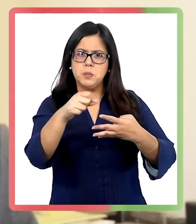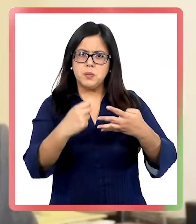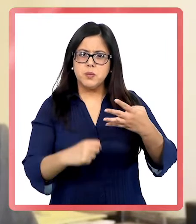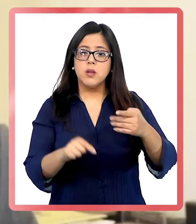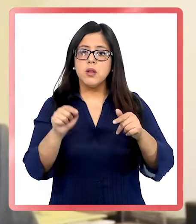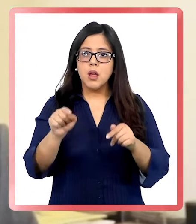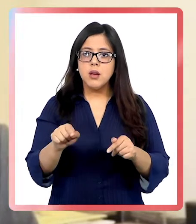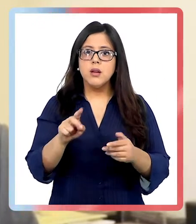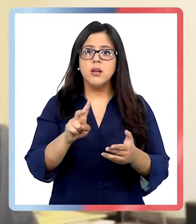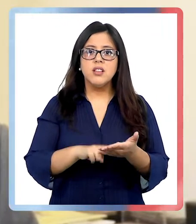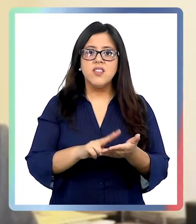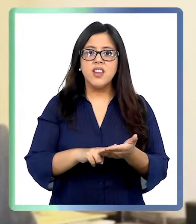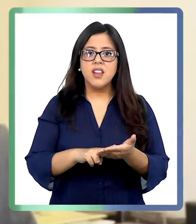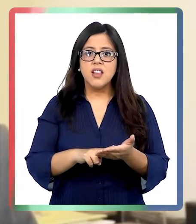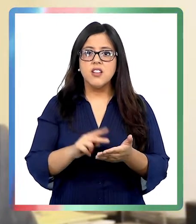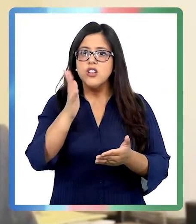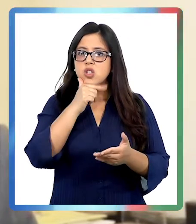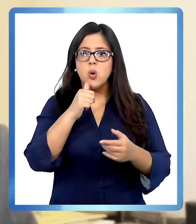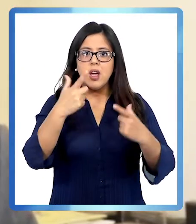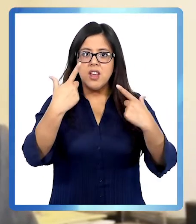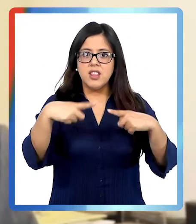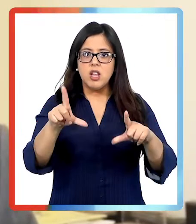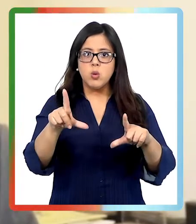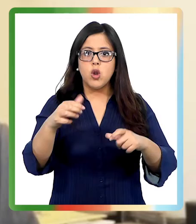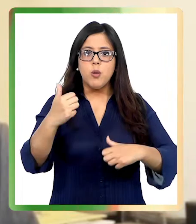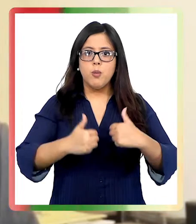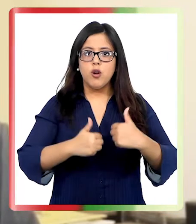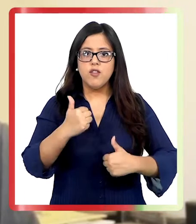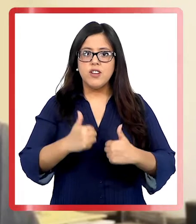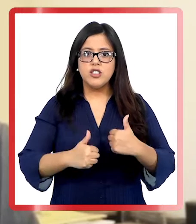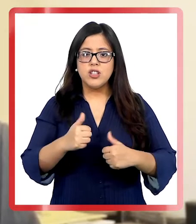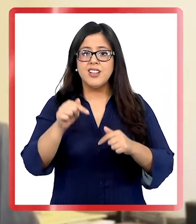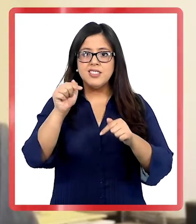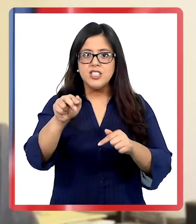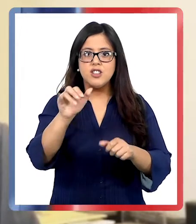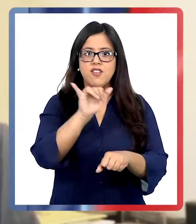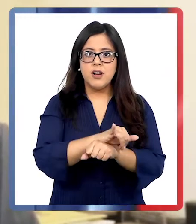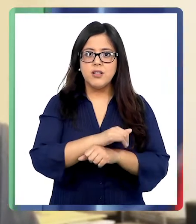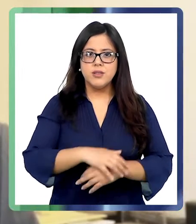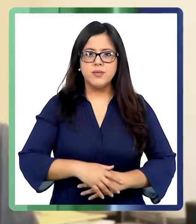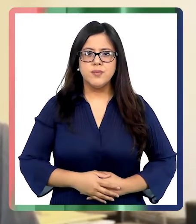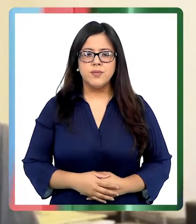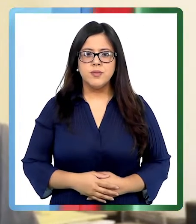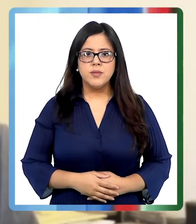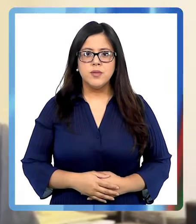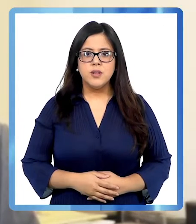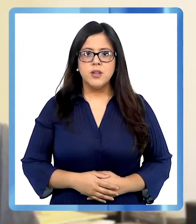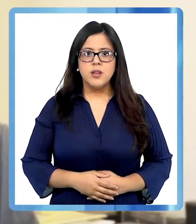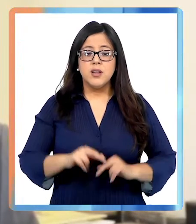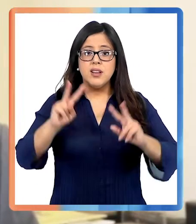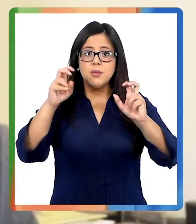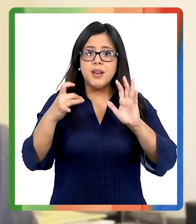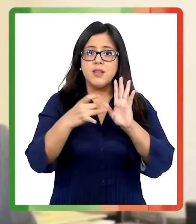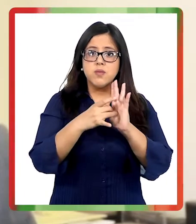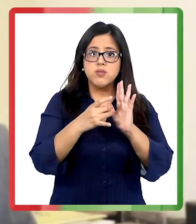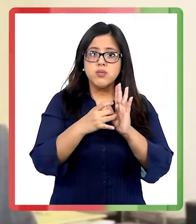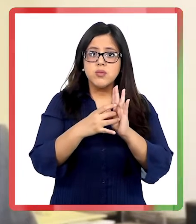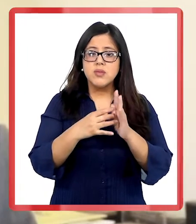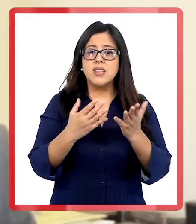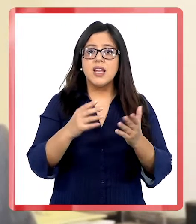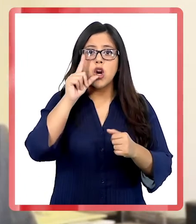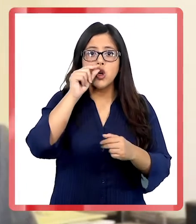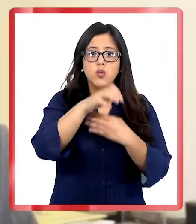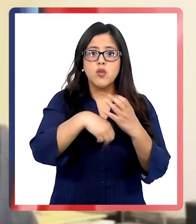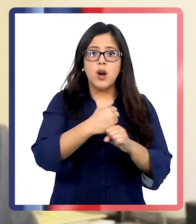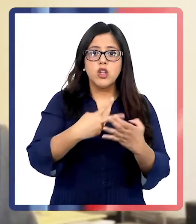hasta el mes de mayo del año 2021. Época en la cual se verifica que la imputada efectivamente no había obtenido el título